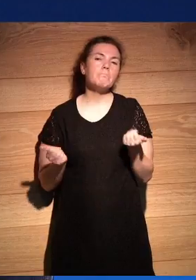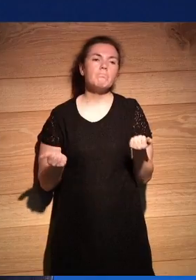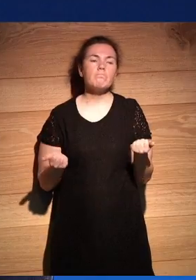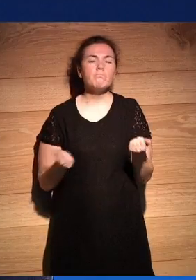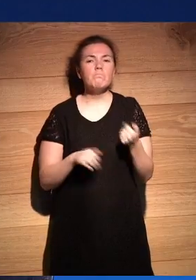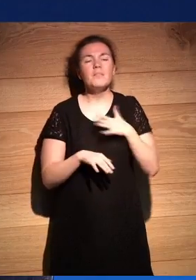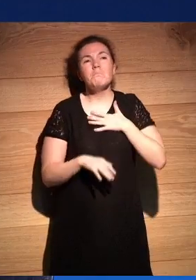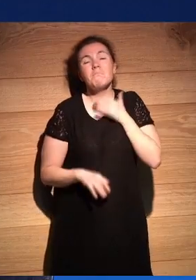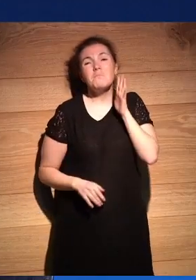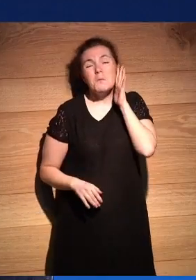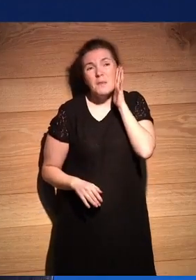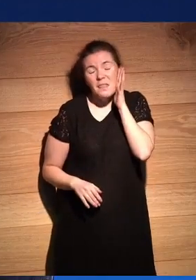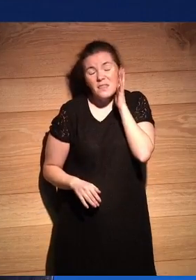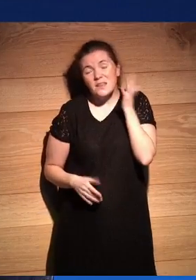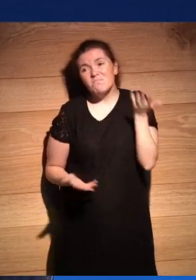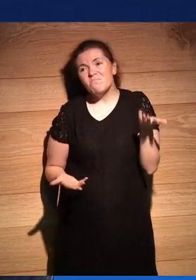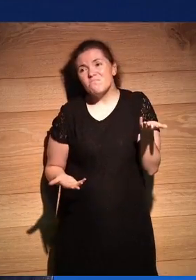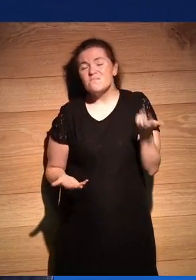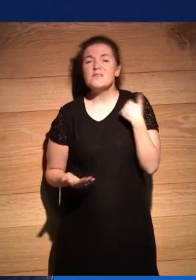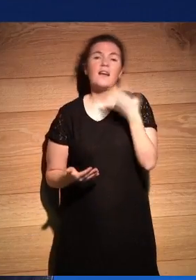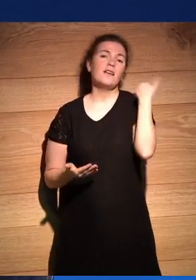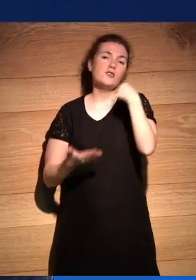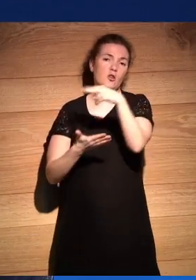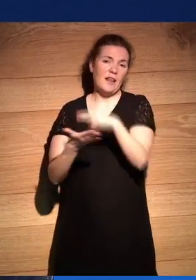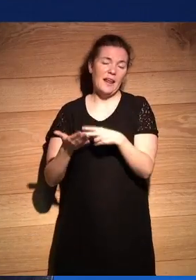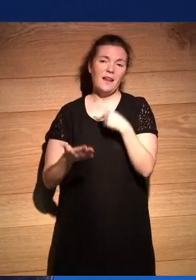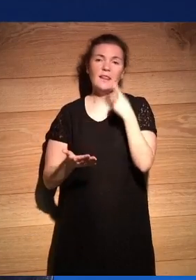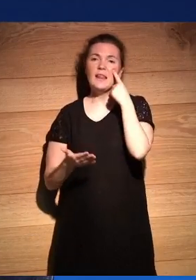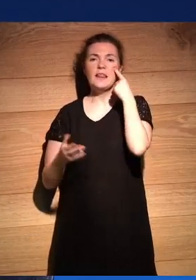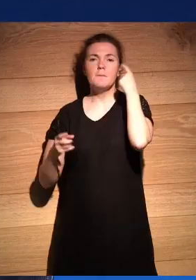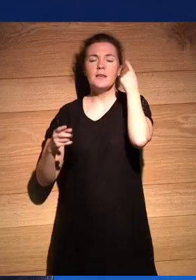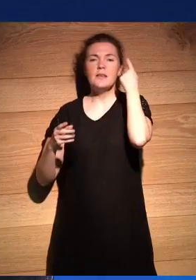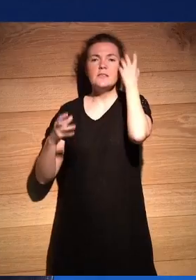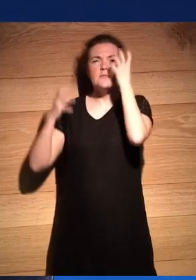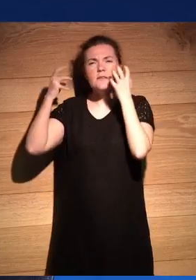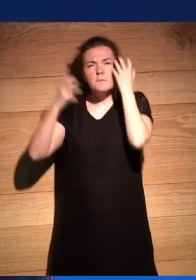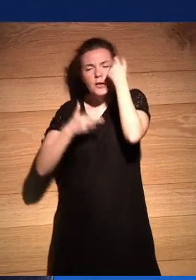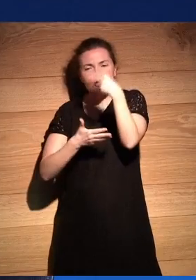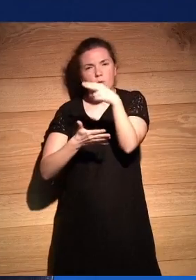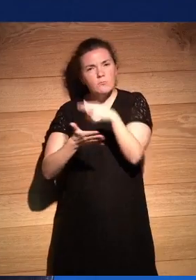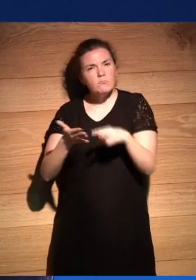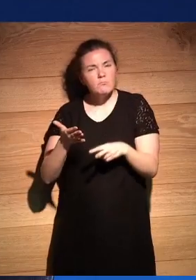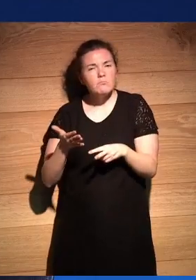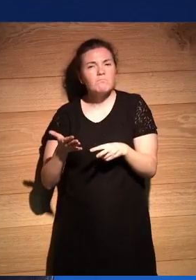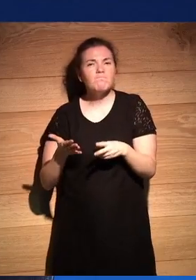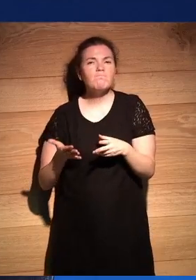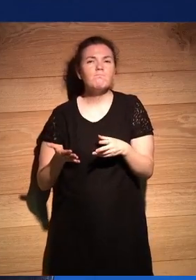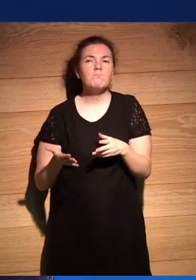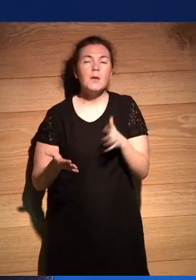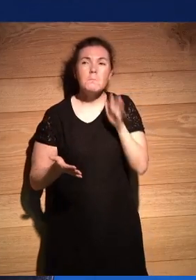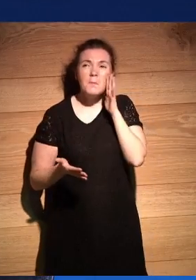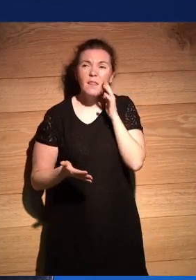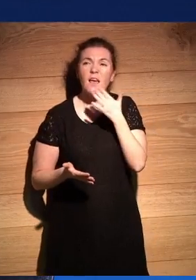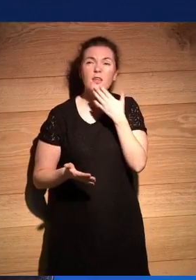me parece quiero decir yo la leí la novela Los detectives salvajes la leí con con 35